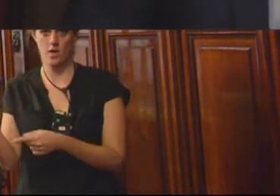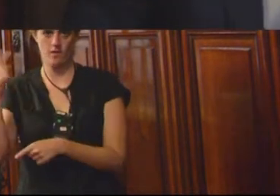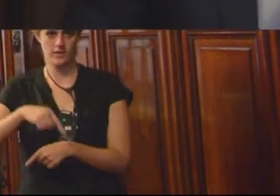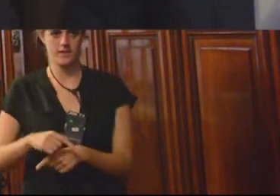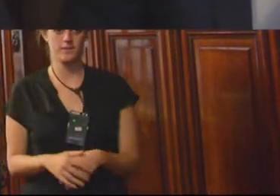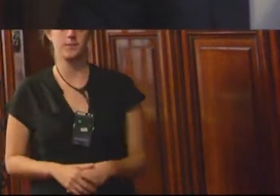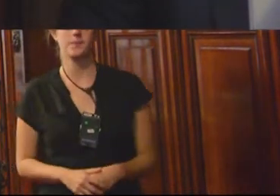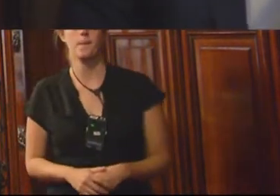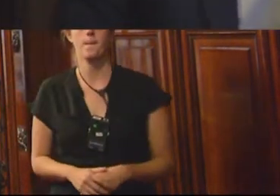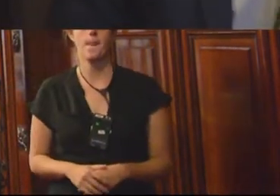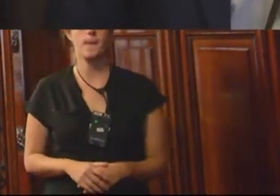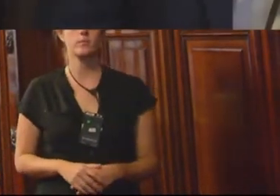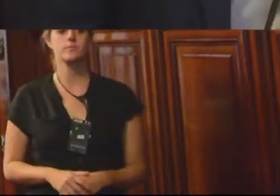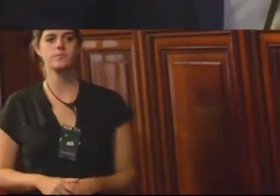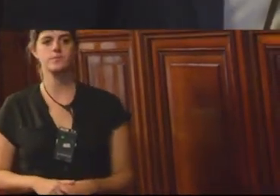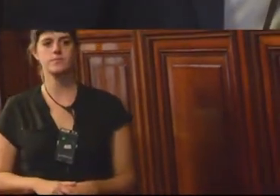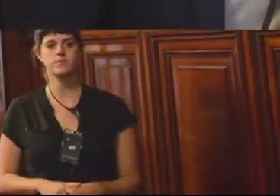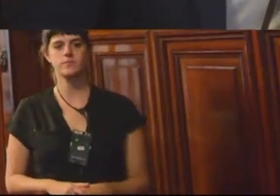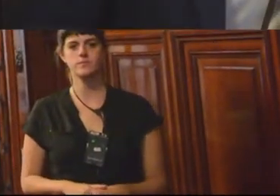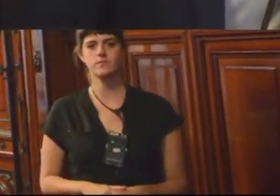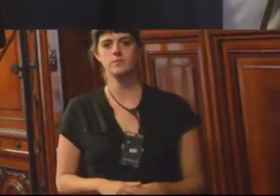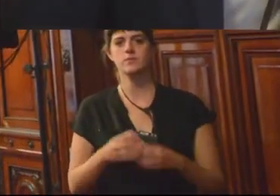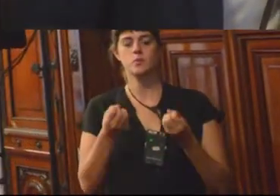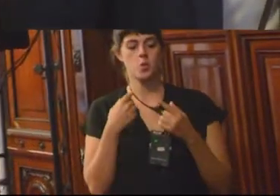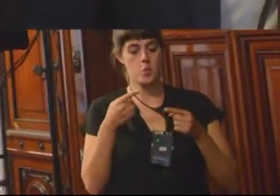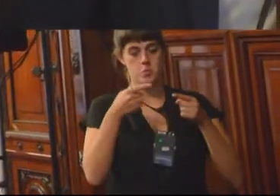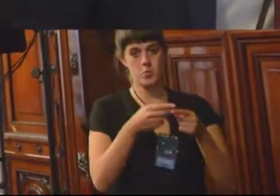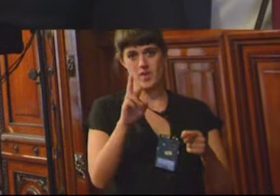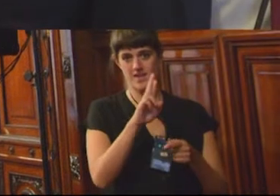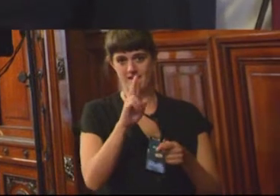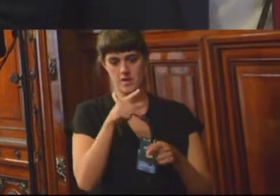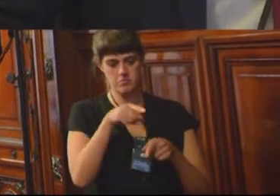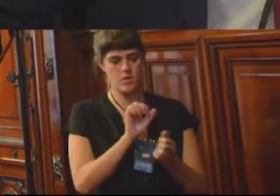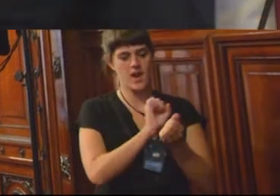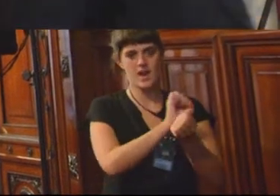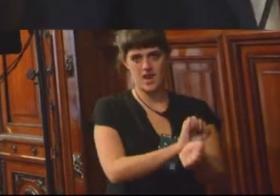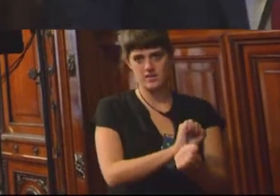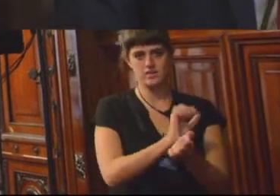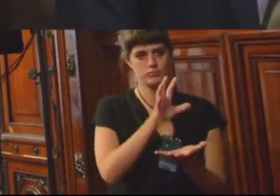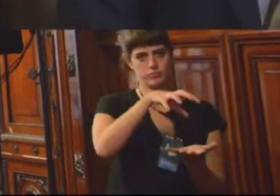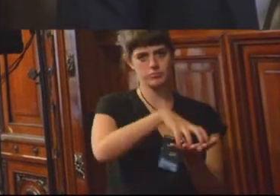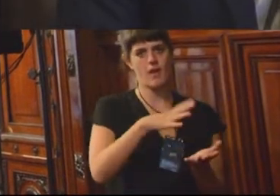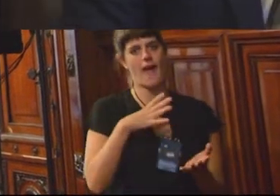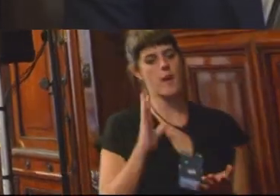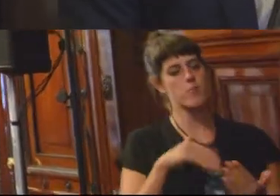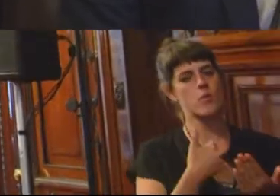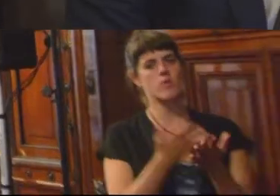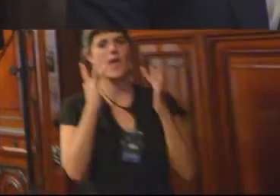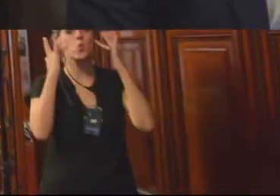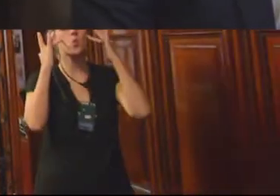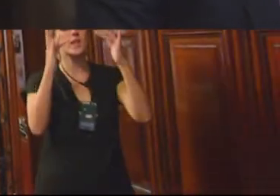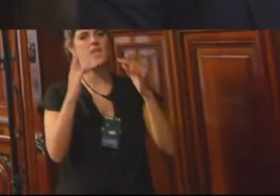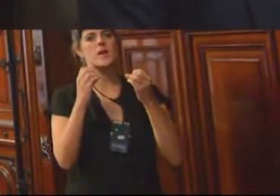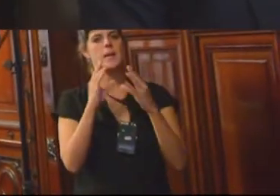Bueno, vamos a lo nuestro. Punta Riel es una cárcel que tiene una propuesta educativa donde el mandato social del